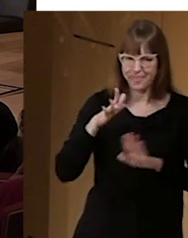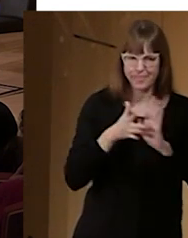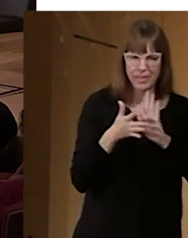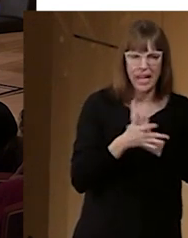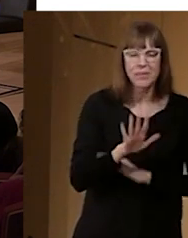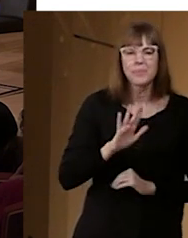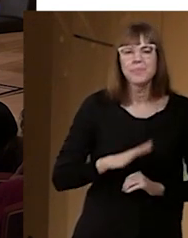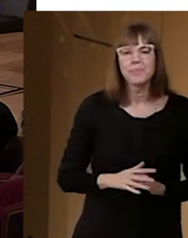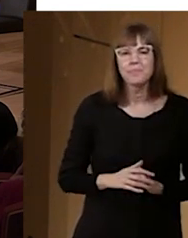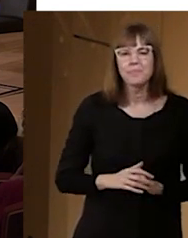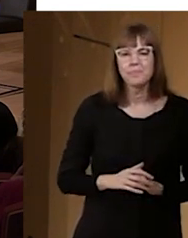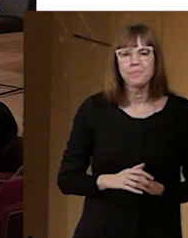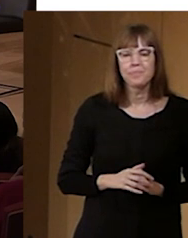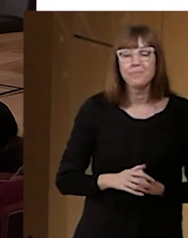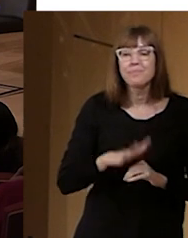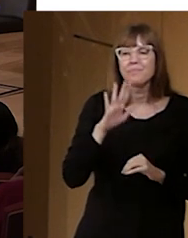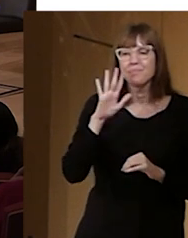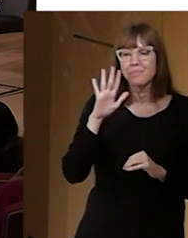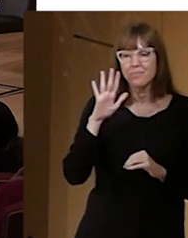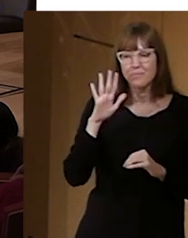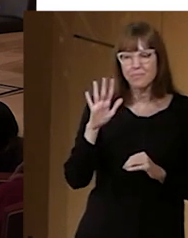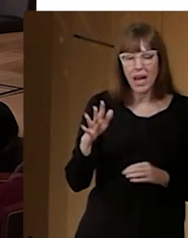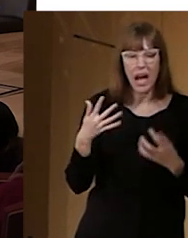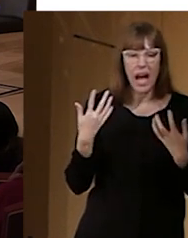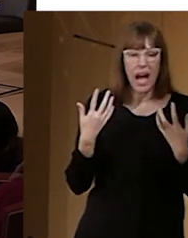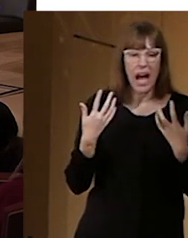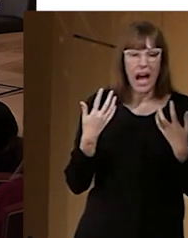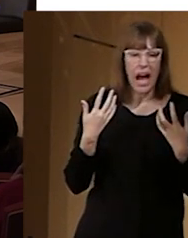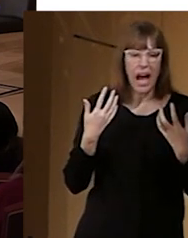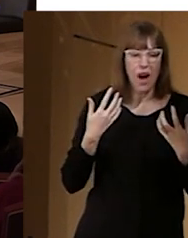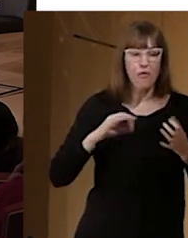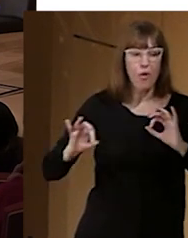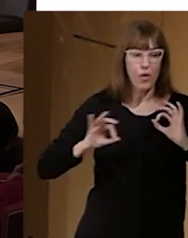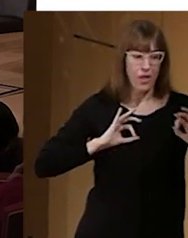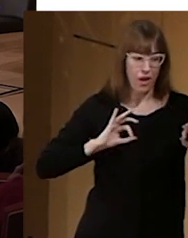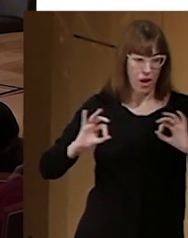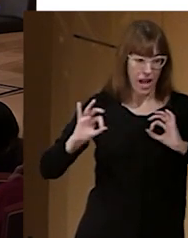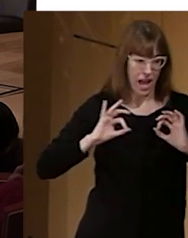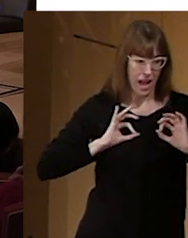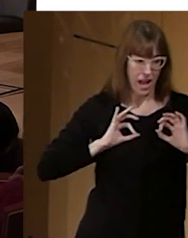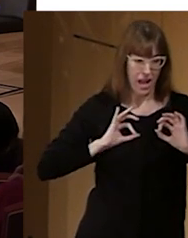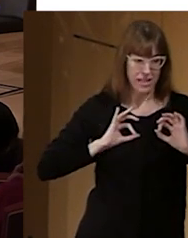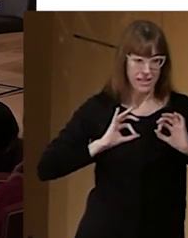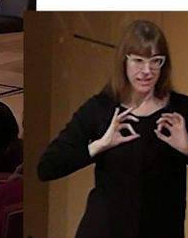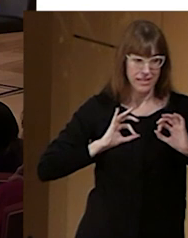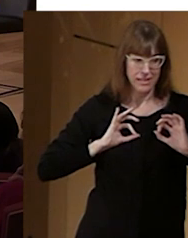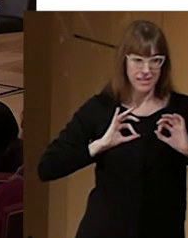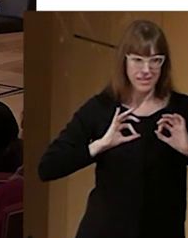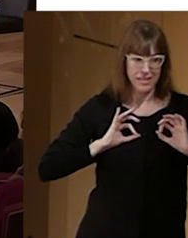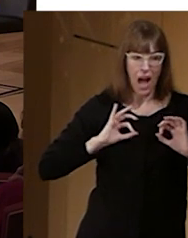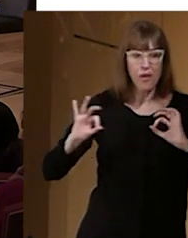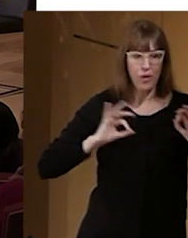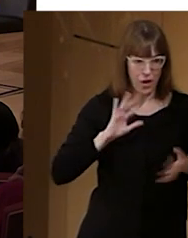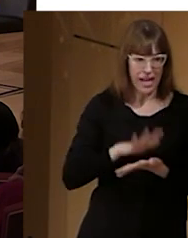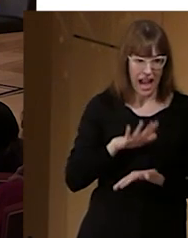están las funciones relajadas, por ejemplo. Una función relajada, que creo que no la tengo, perdón, una